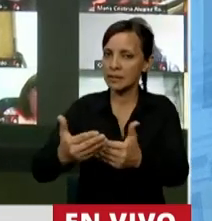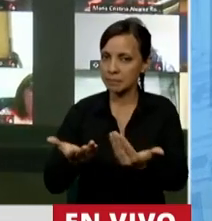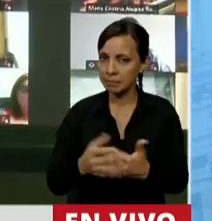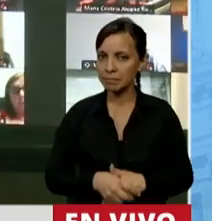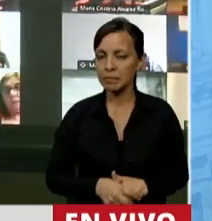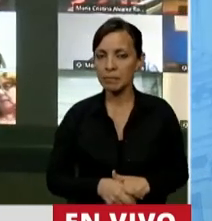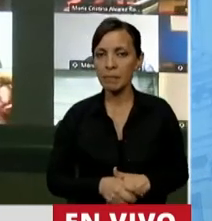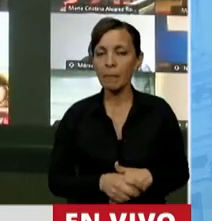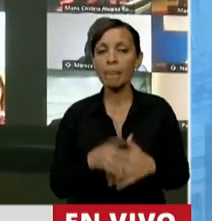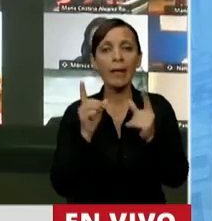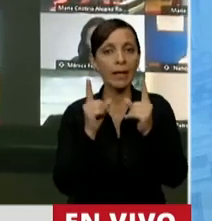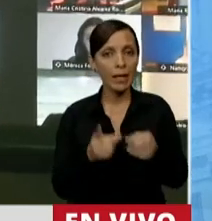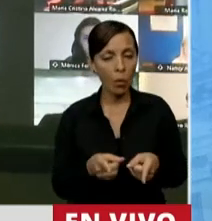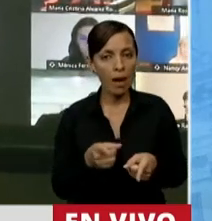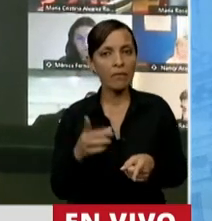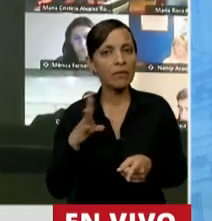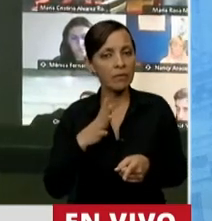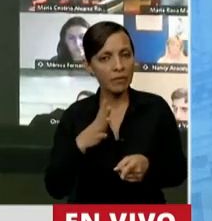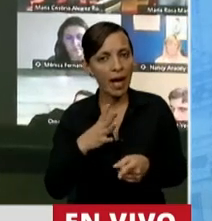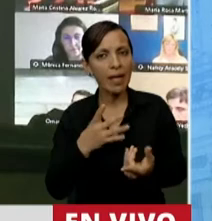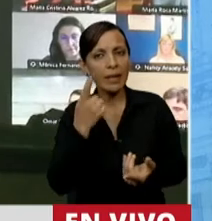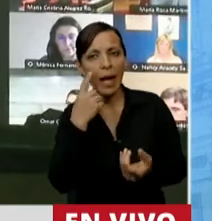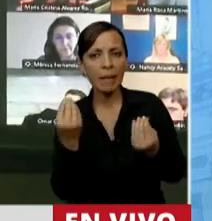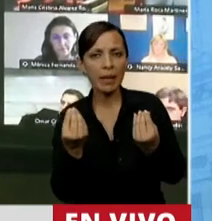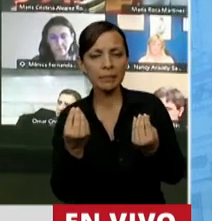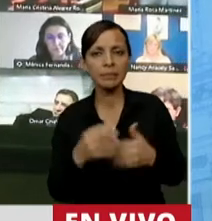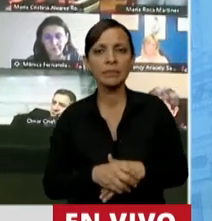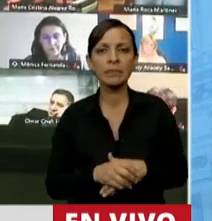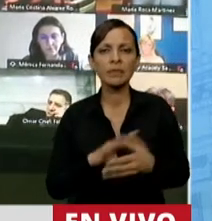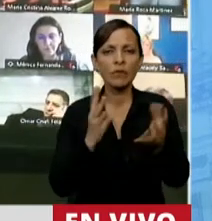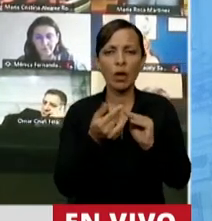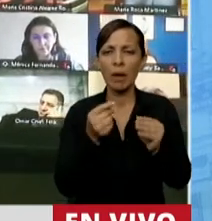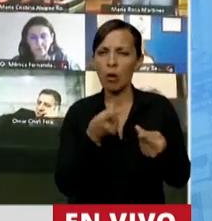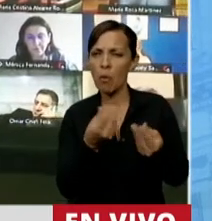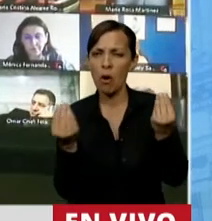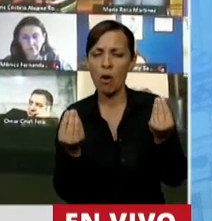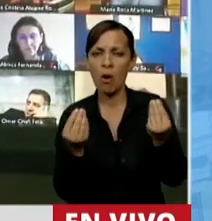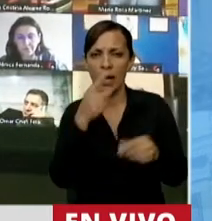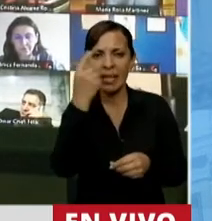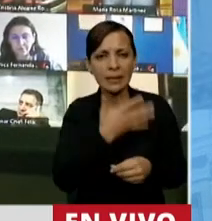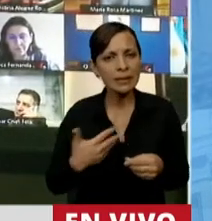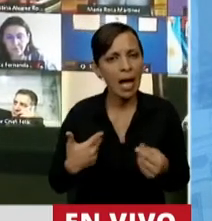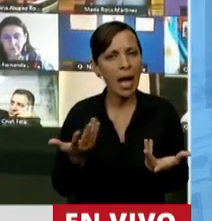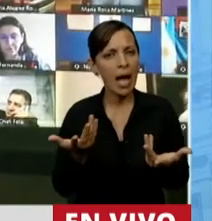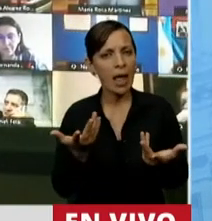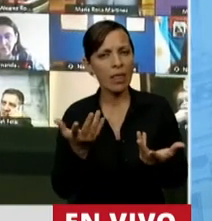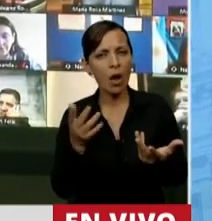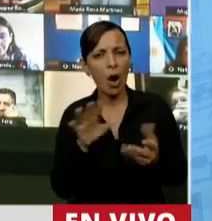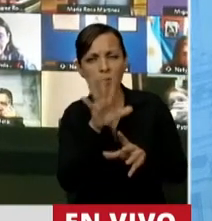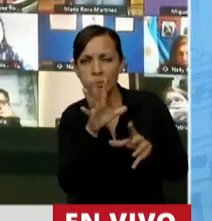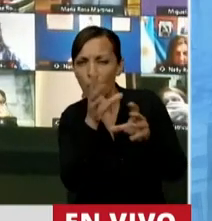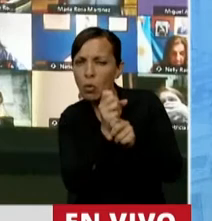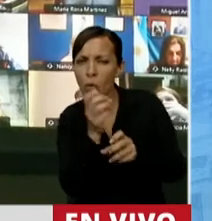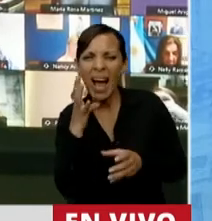Pero en medio de todo esto no hemos encontrado señales de austeridad por parte del gobierno y del Estado Nacional, no la hay, ni